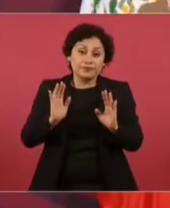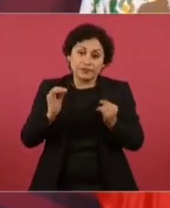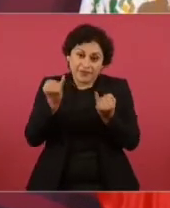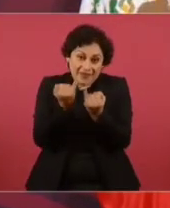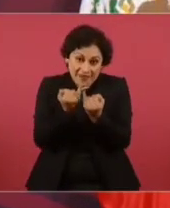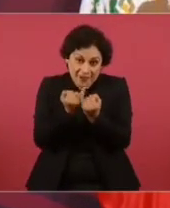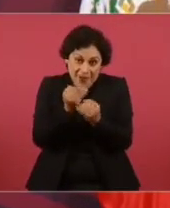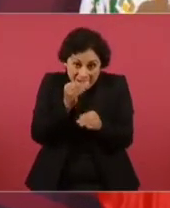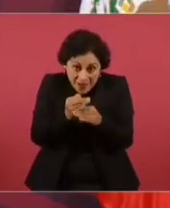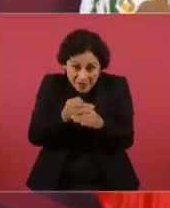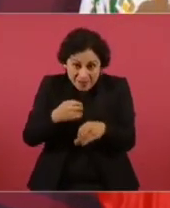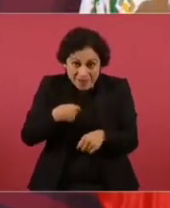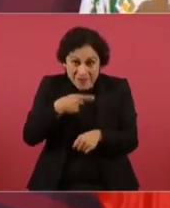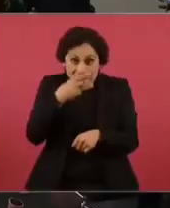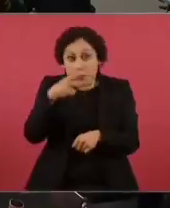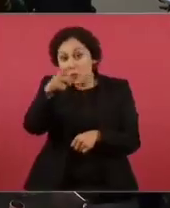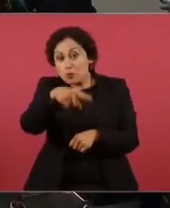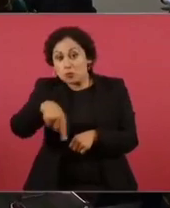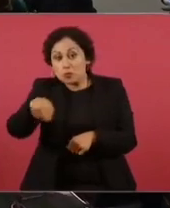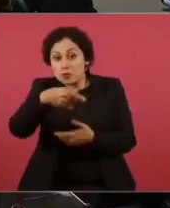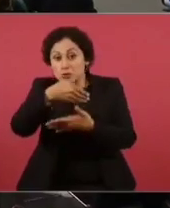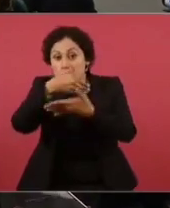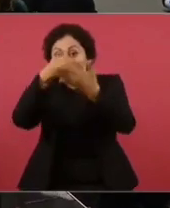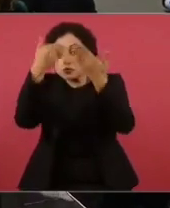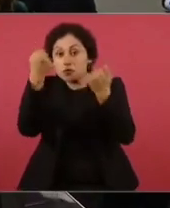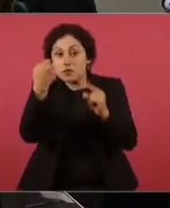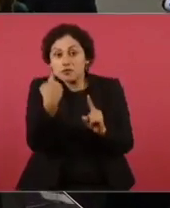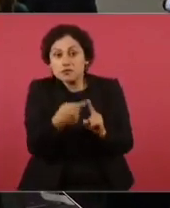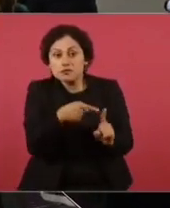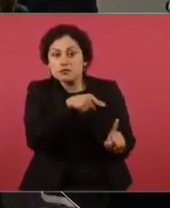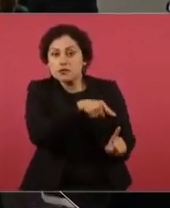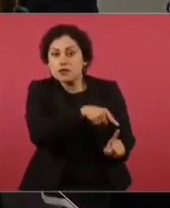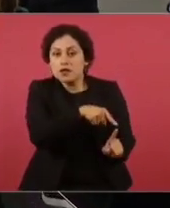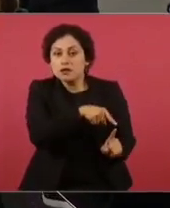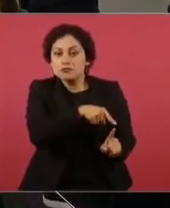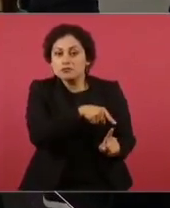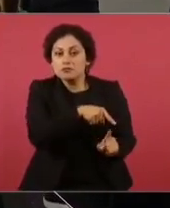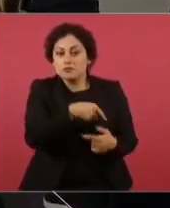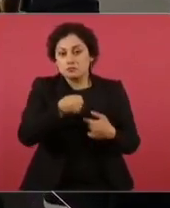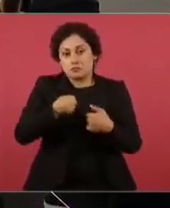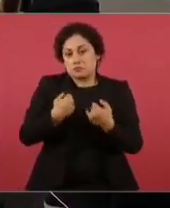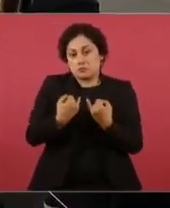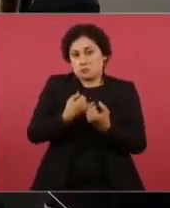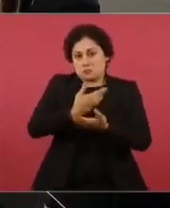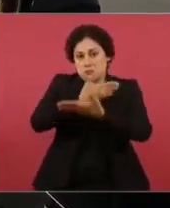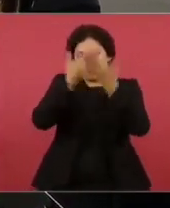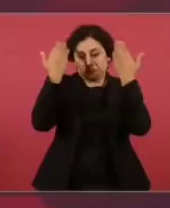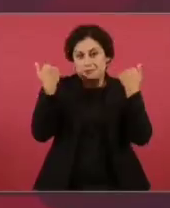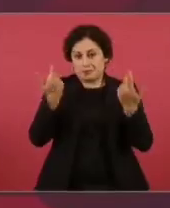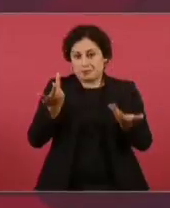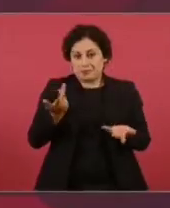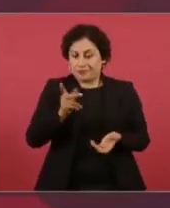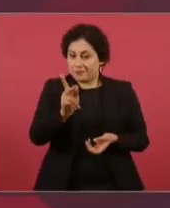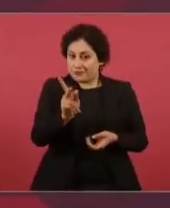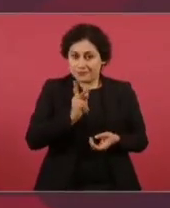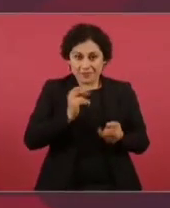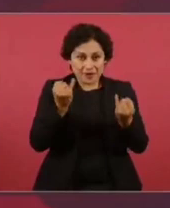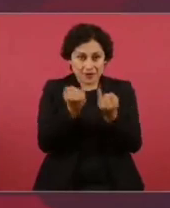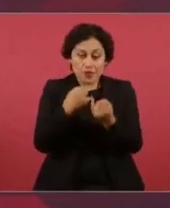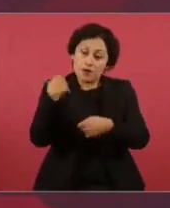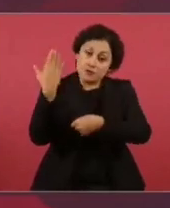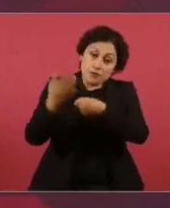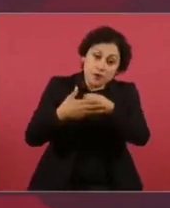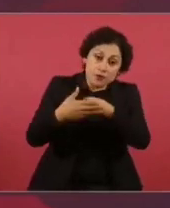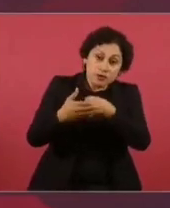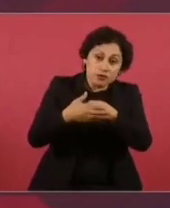de quién va a resultar el